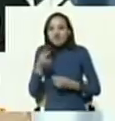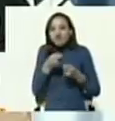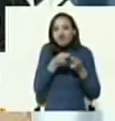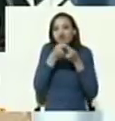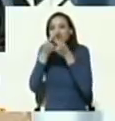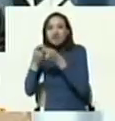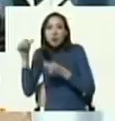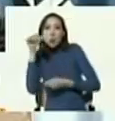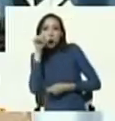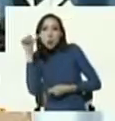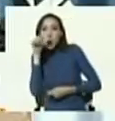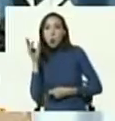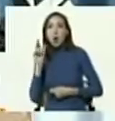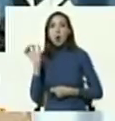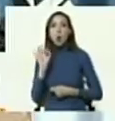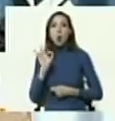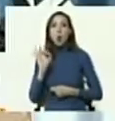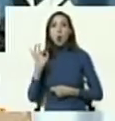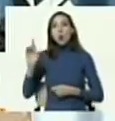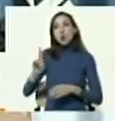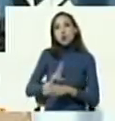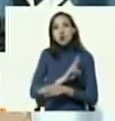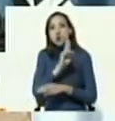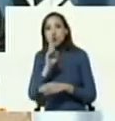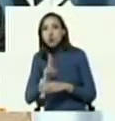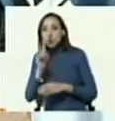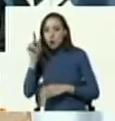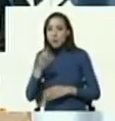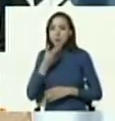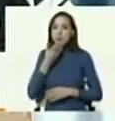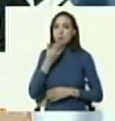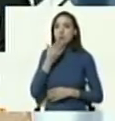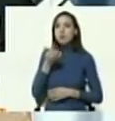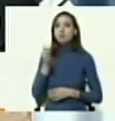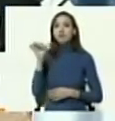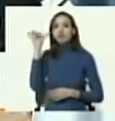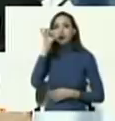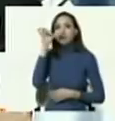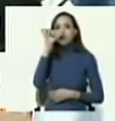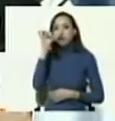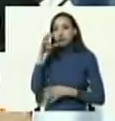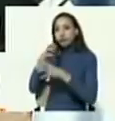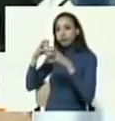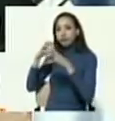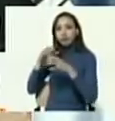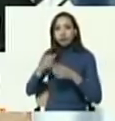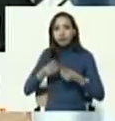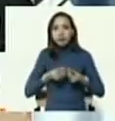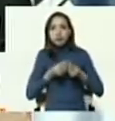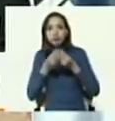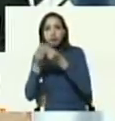también el uso de la figura de las narcomulas, entre otras,